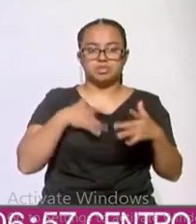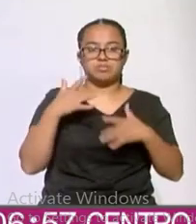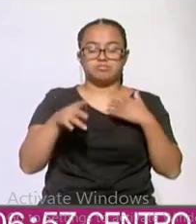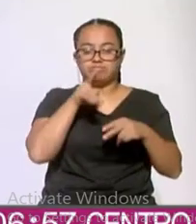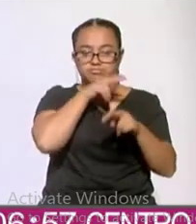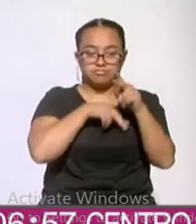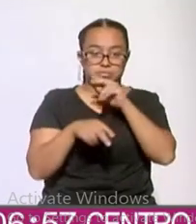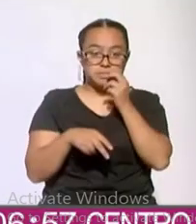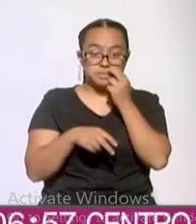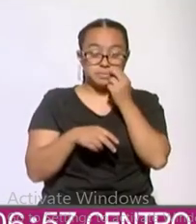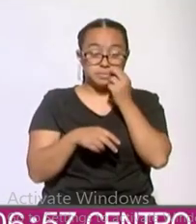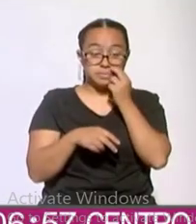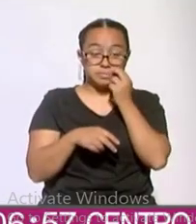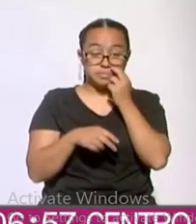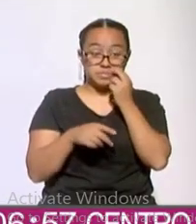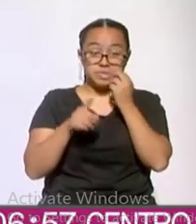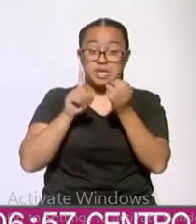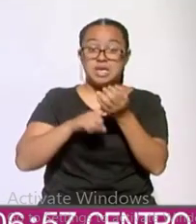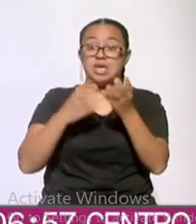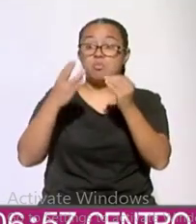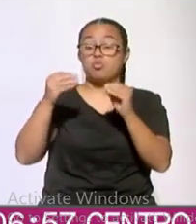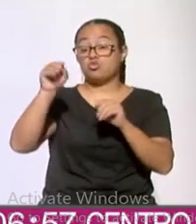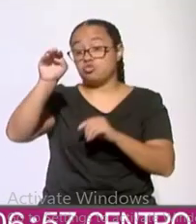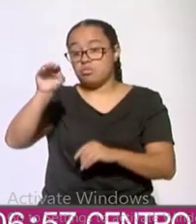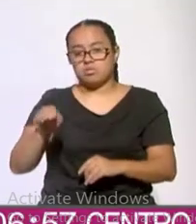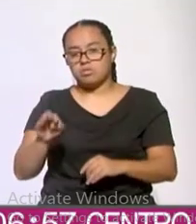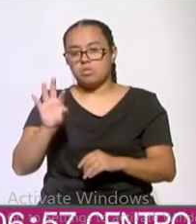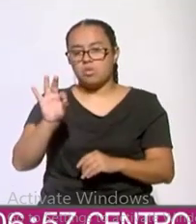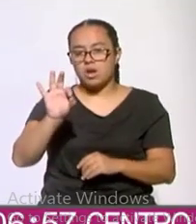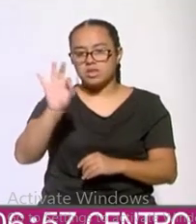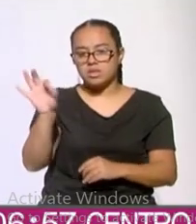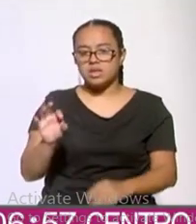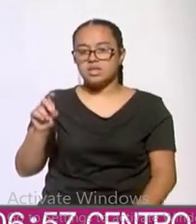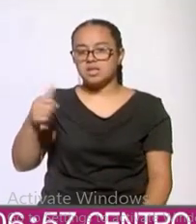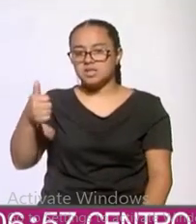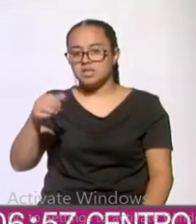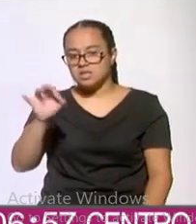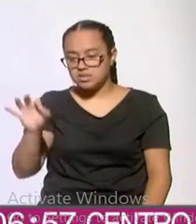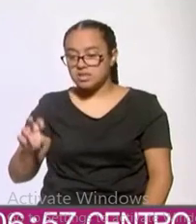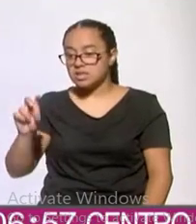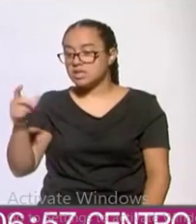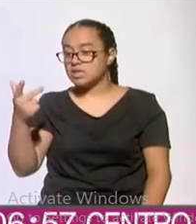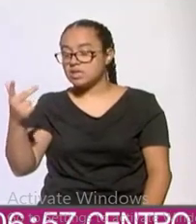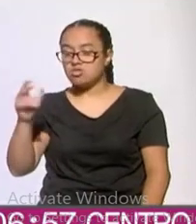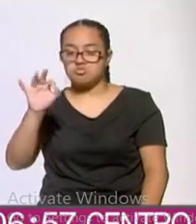y que, por cierto, no ha bajado, digamos, 40%, 36%, 38%.